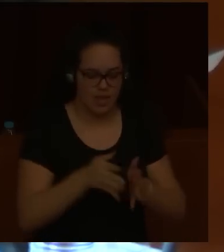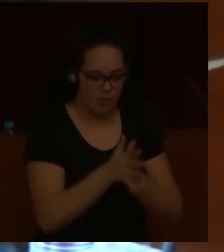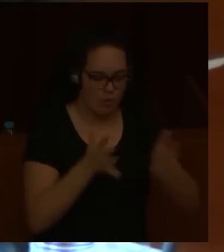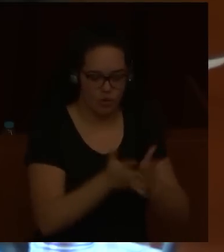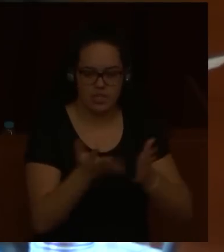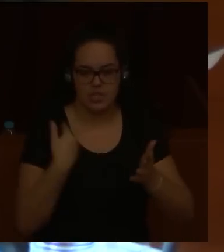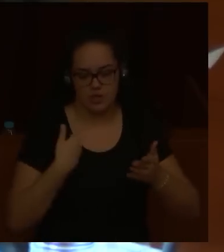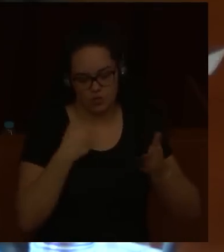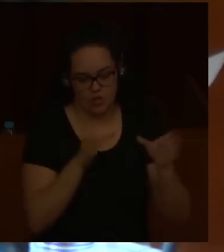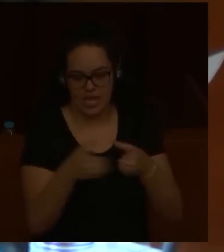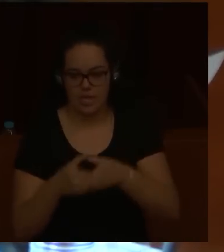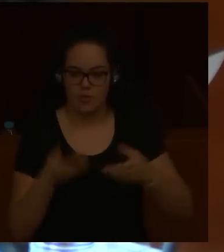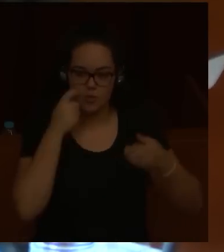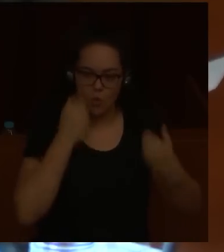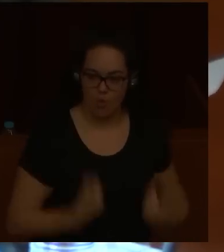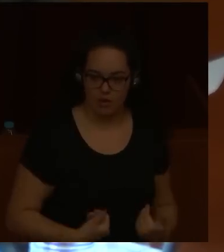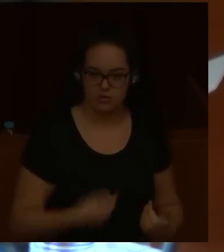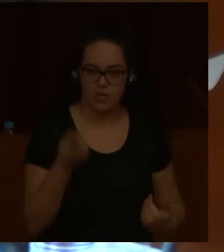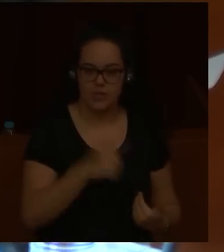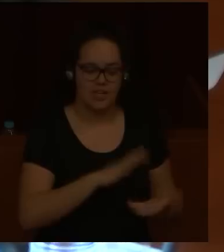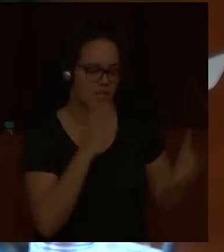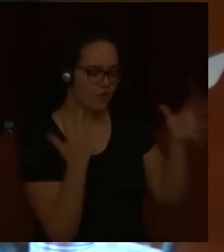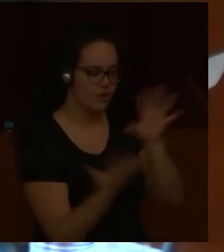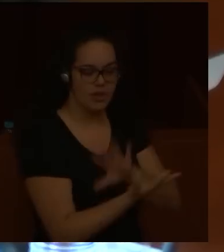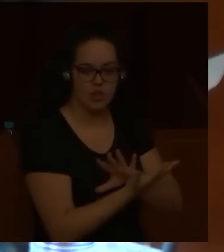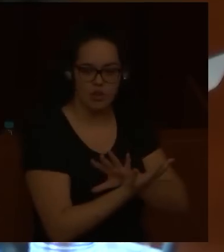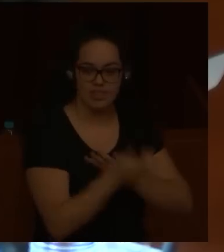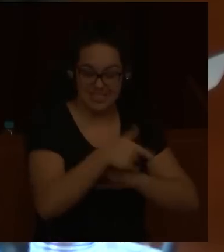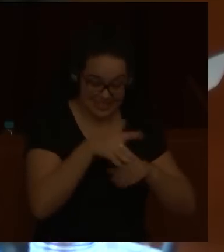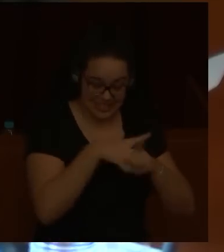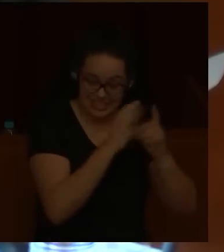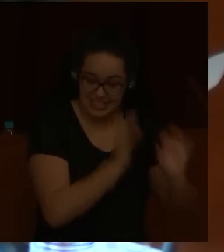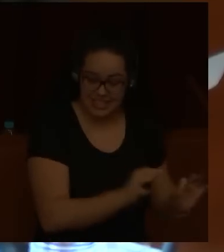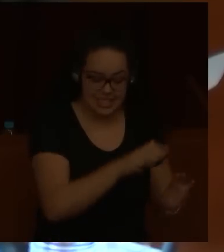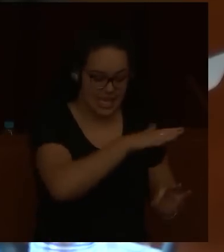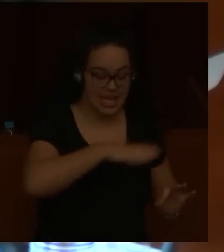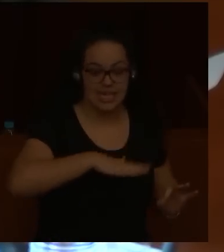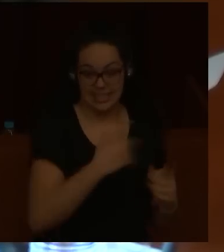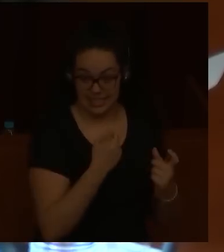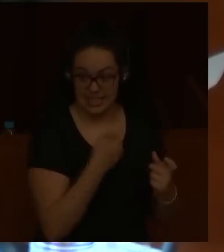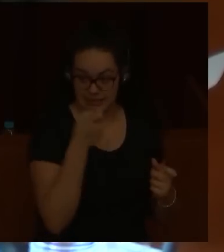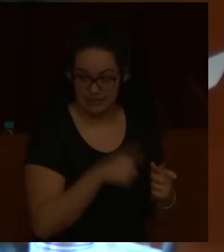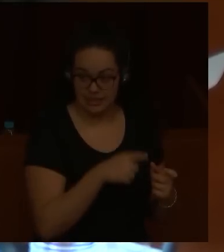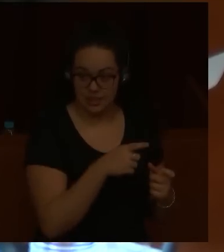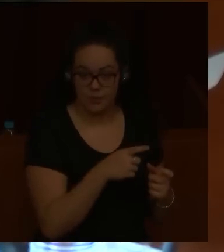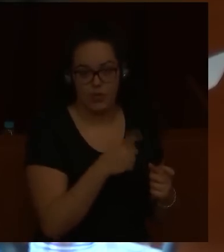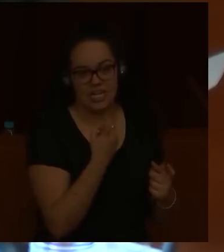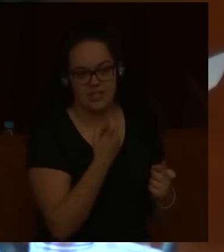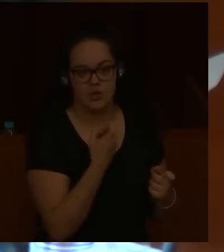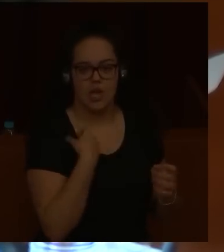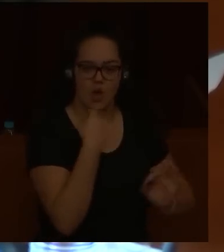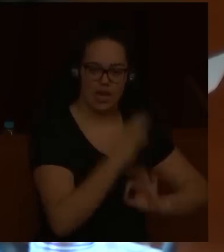de sus equipos humanos. Hubo una transformación en este momento en donde esas áreas necesitadas de una